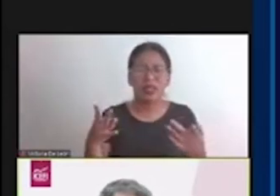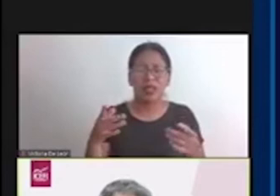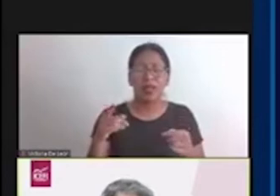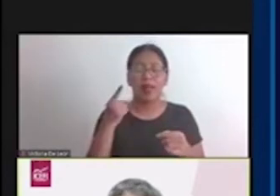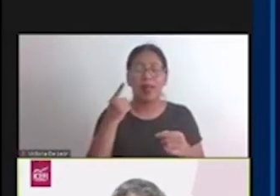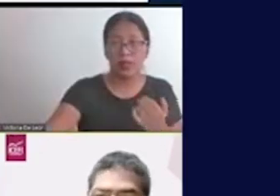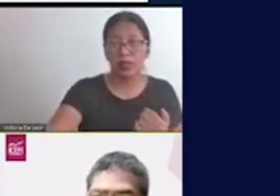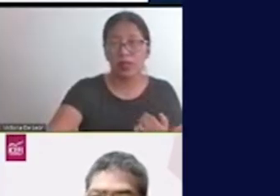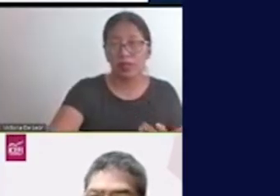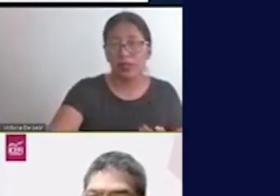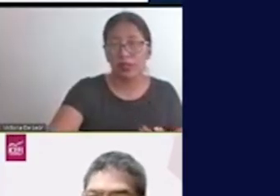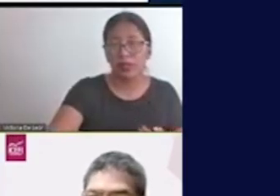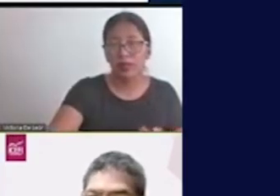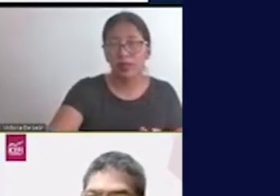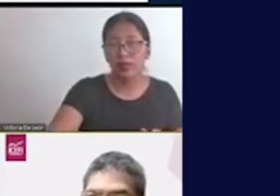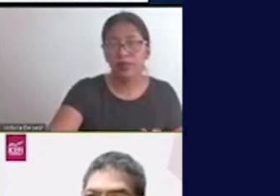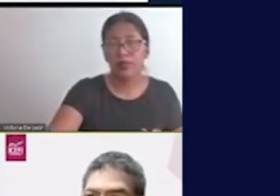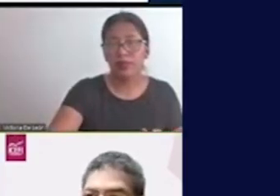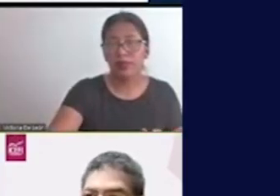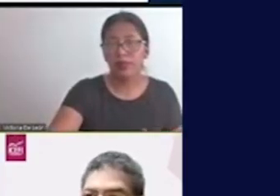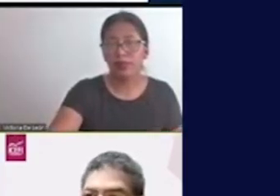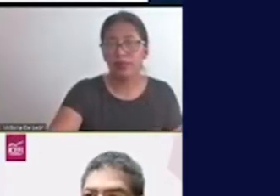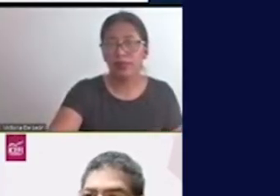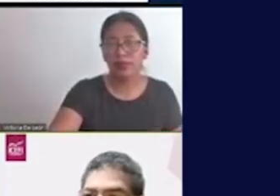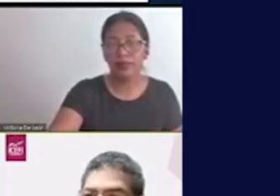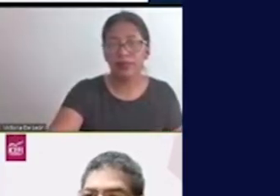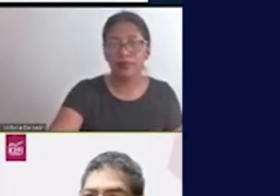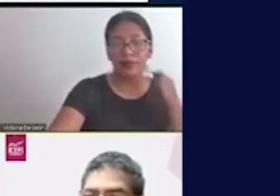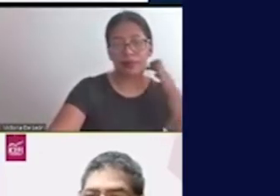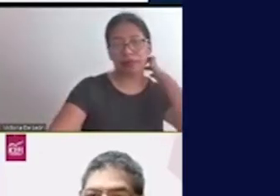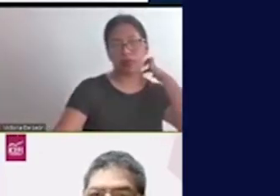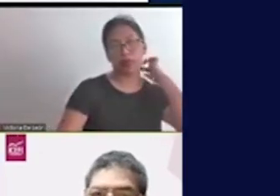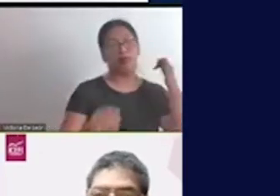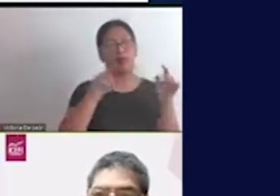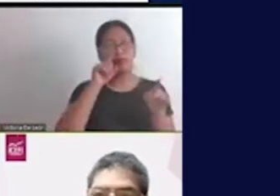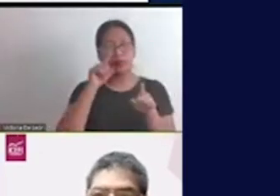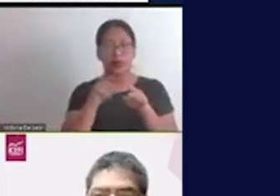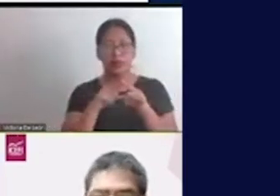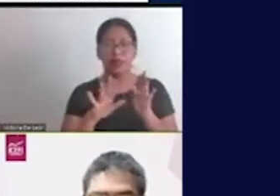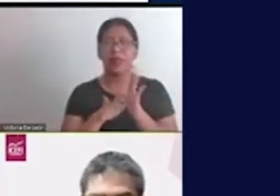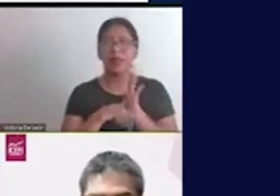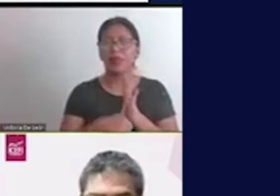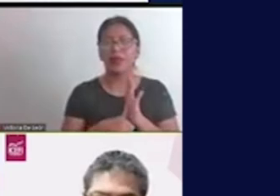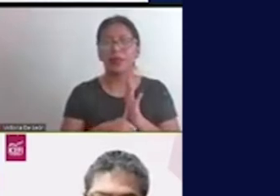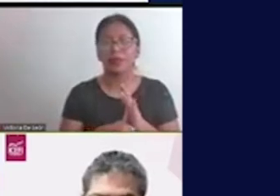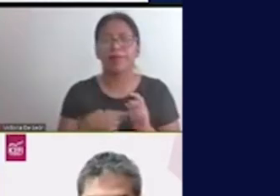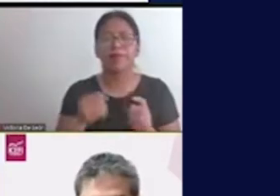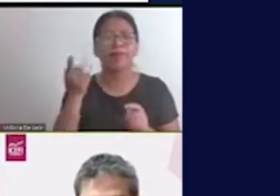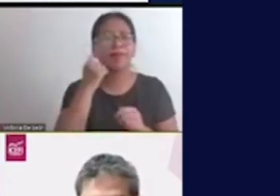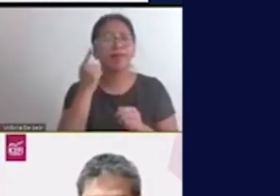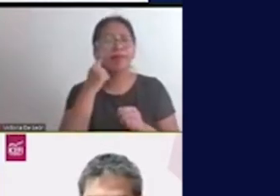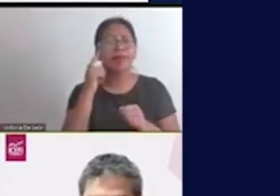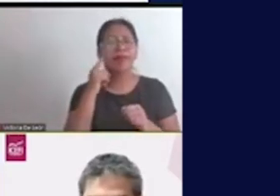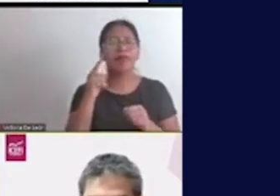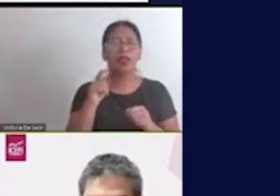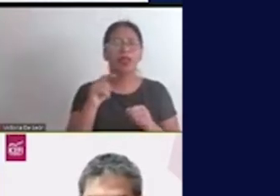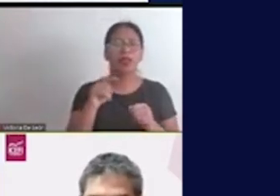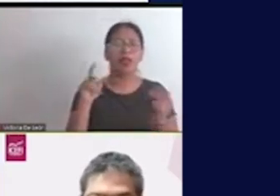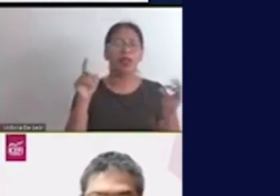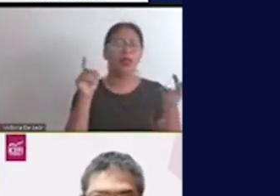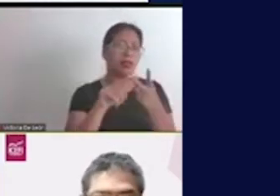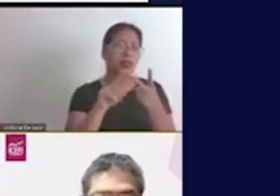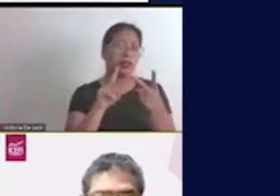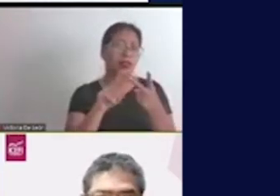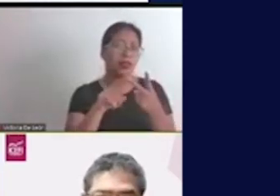Centroamérica. Realmente a esta situación podemos observar que el segundo propósito de la